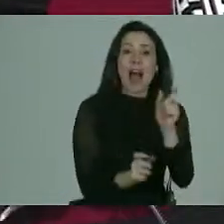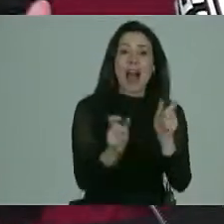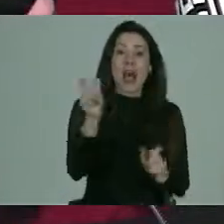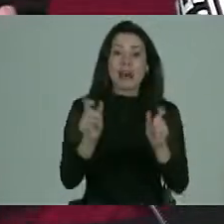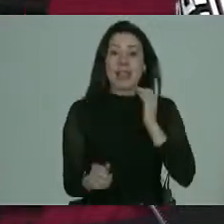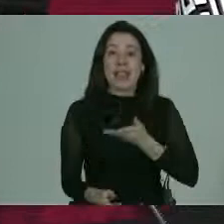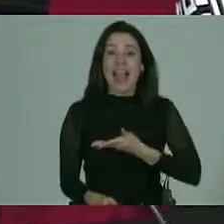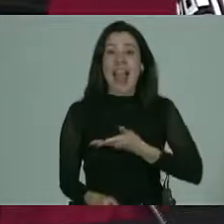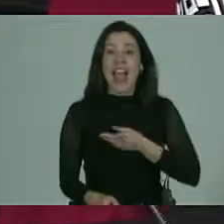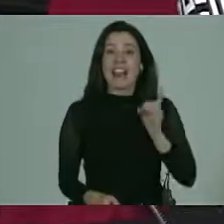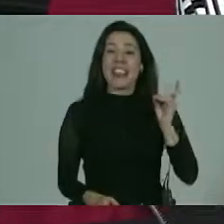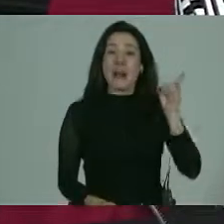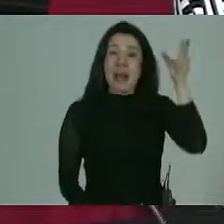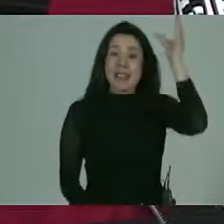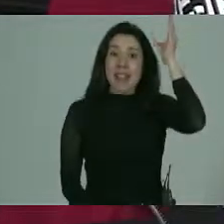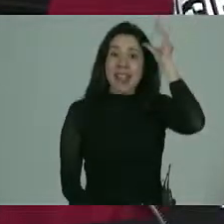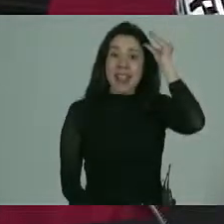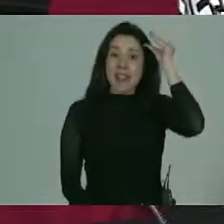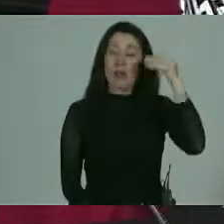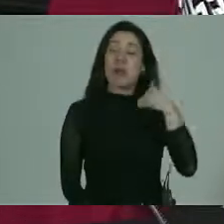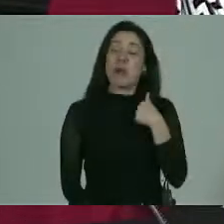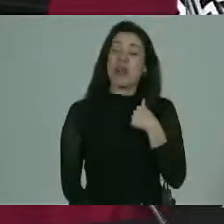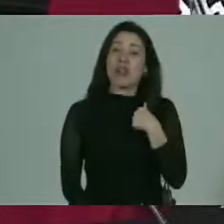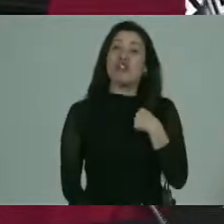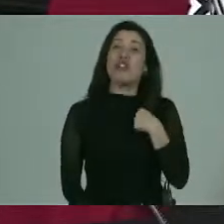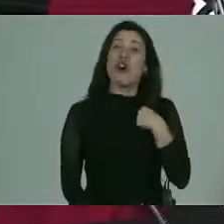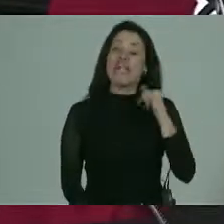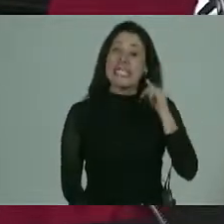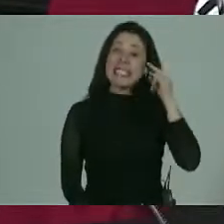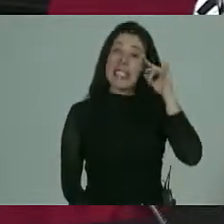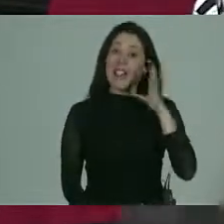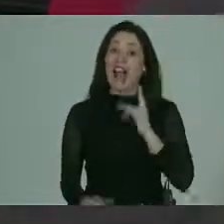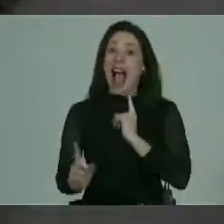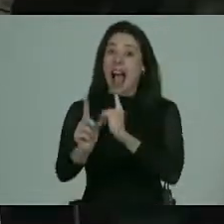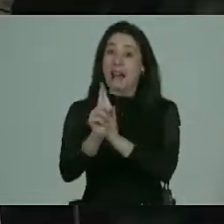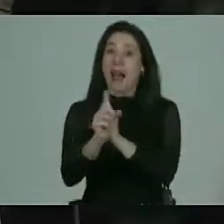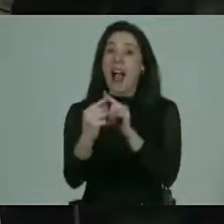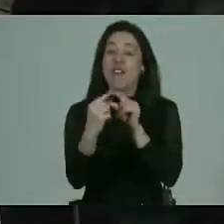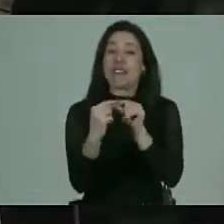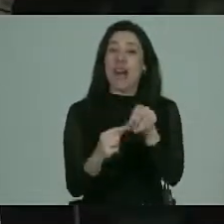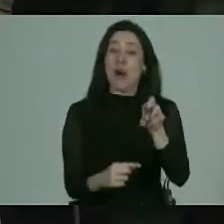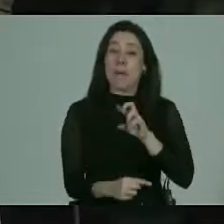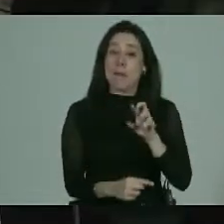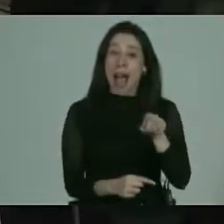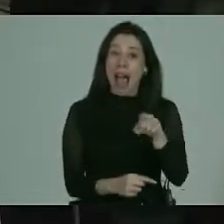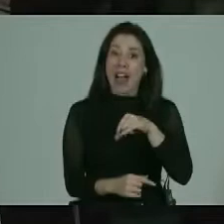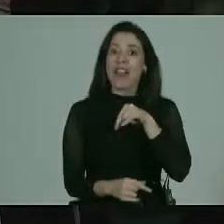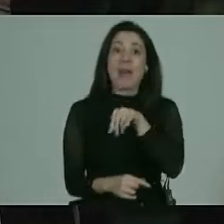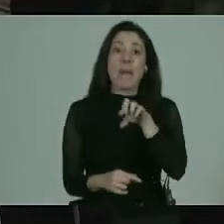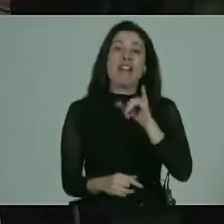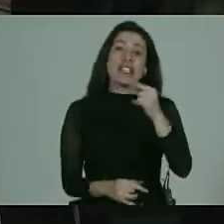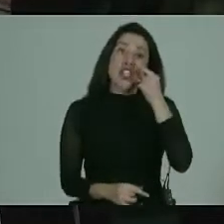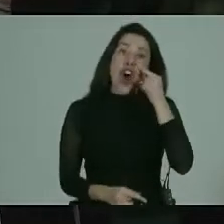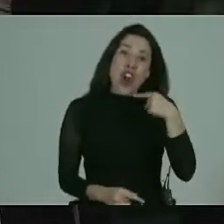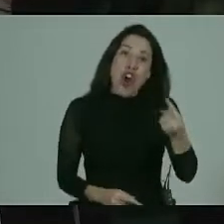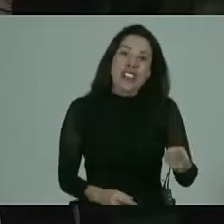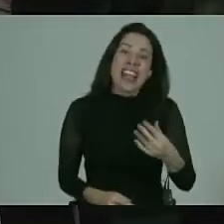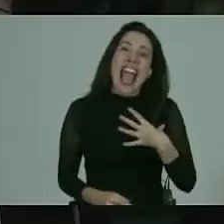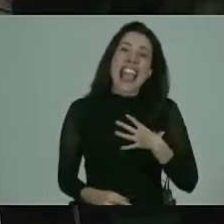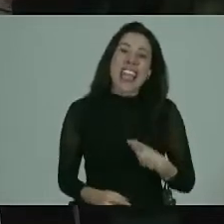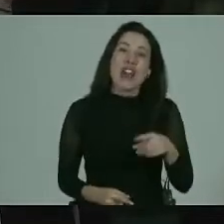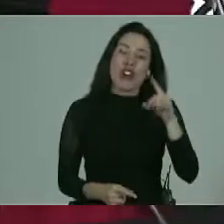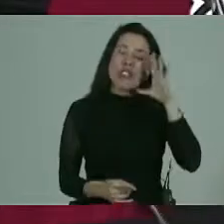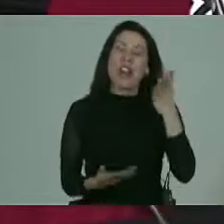que tenía discapacidad intelectual pero yo dije si sé cómo llegar a esos papás y esos papás si conocen a sus hijos y saben cómo